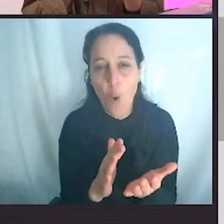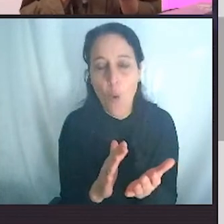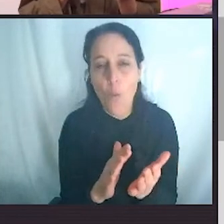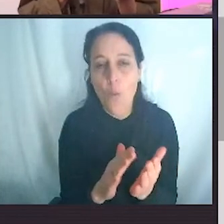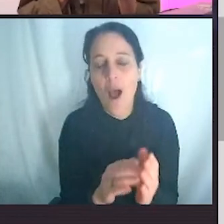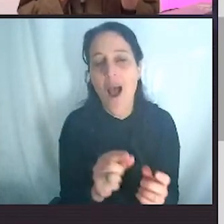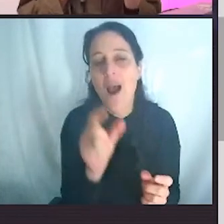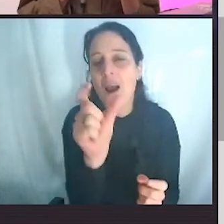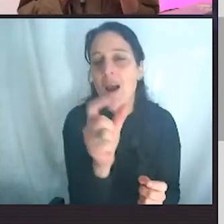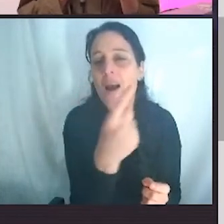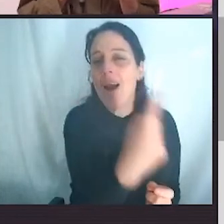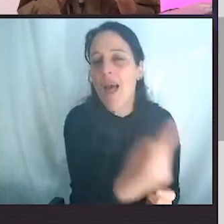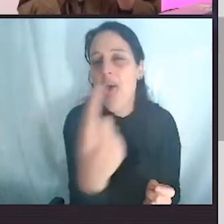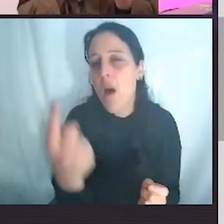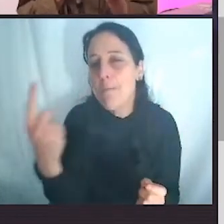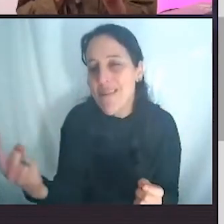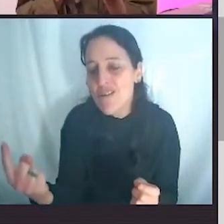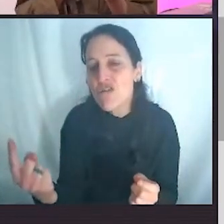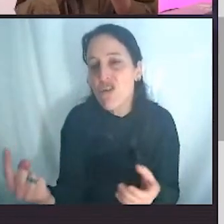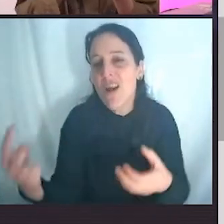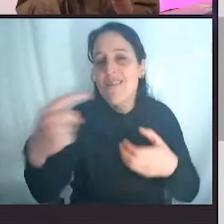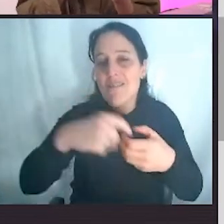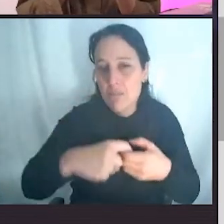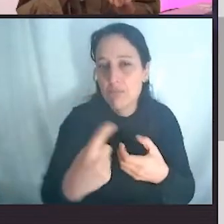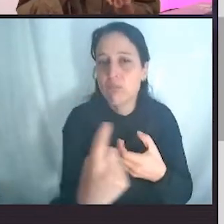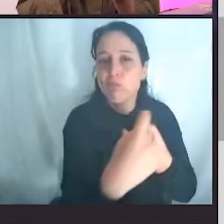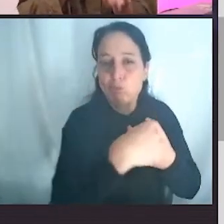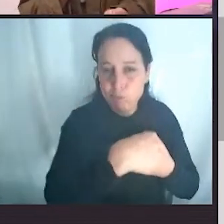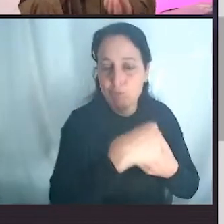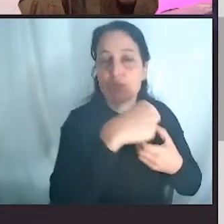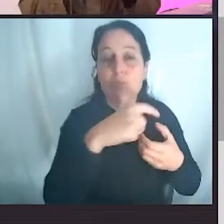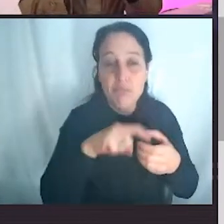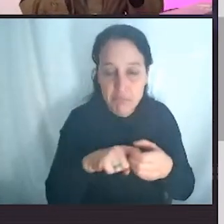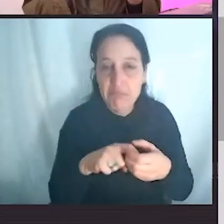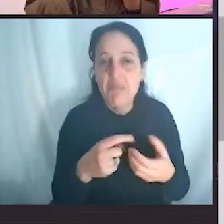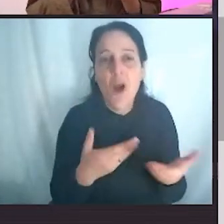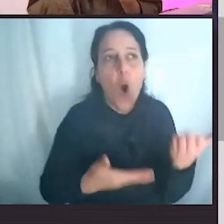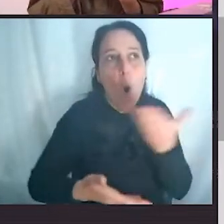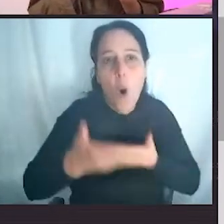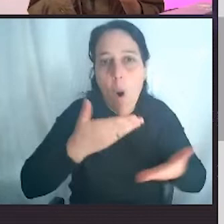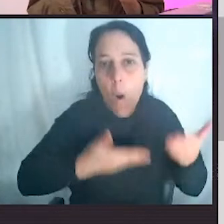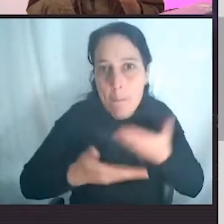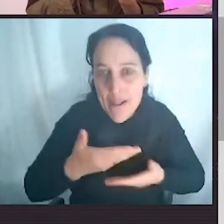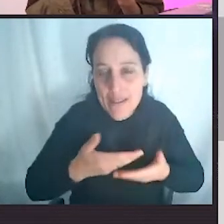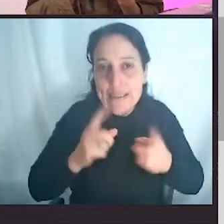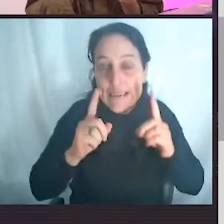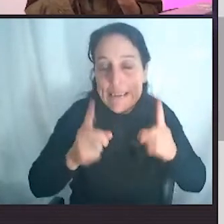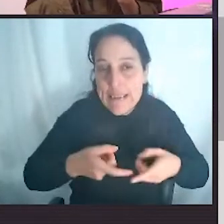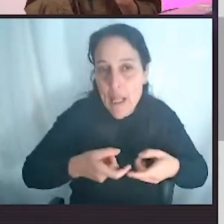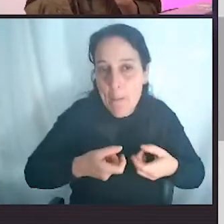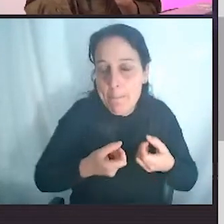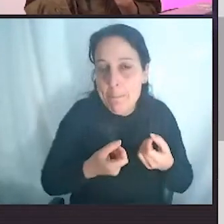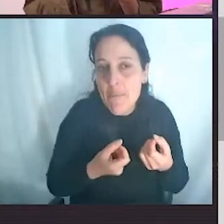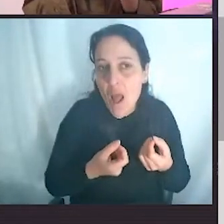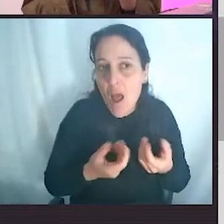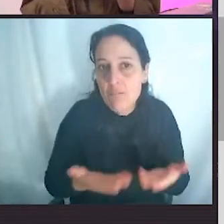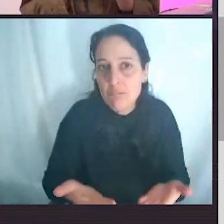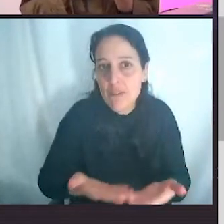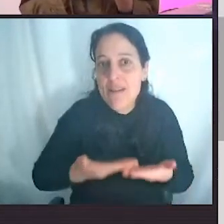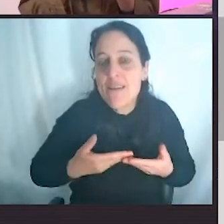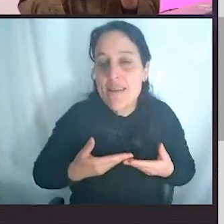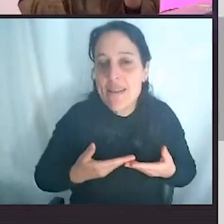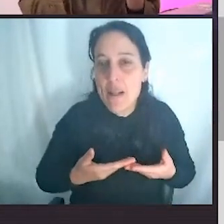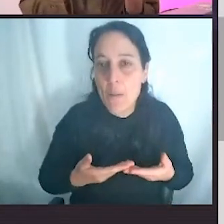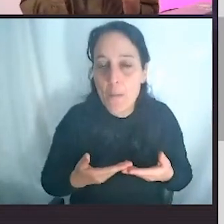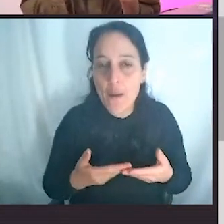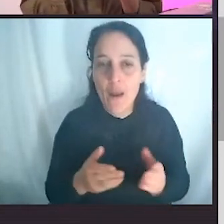conectar con esta billetera a una red en donde puede interactuar y recibir algo por esas interacciones. Entonces, cada uno puede también